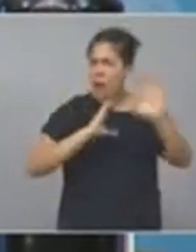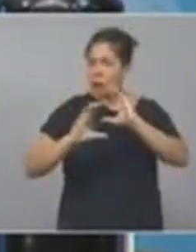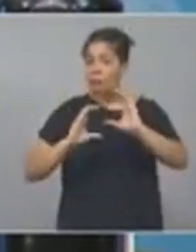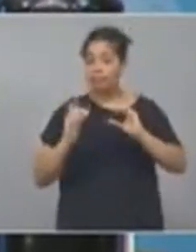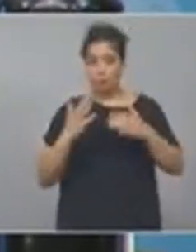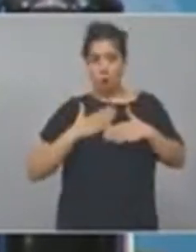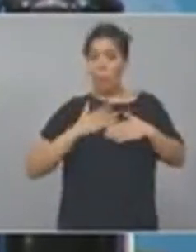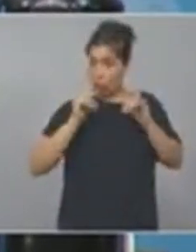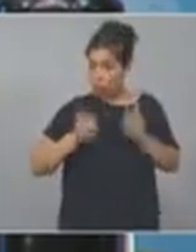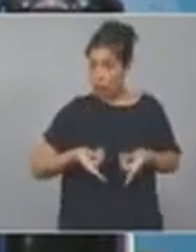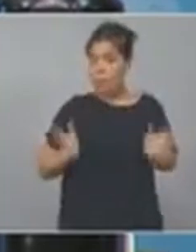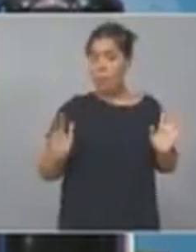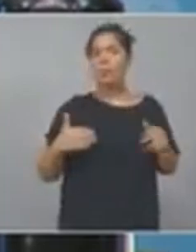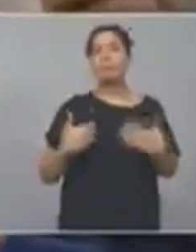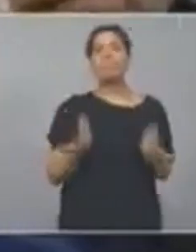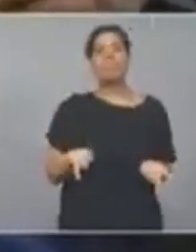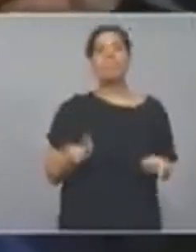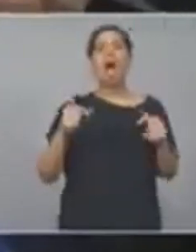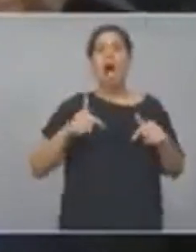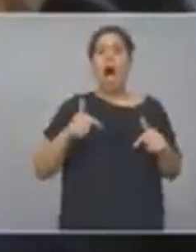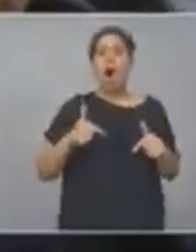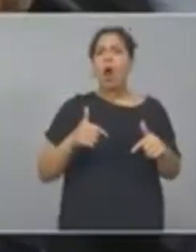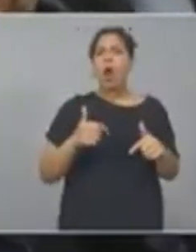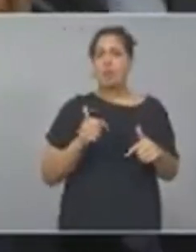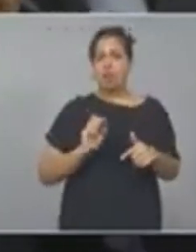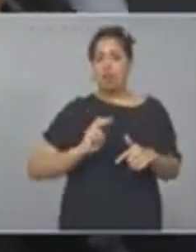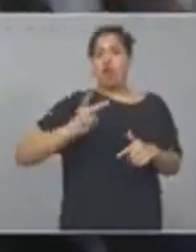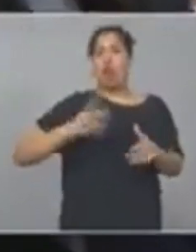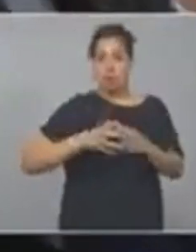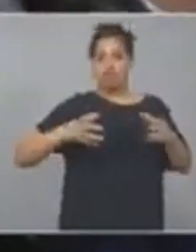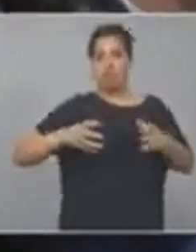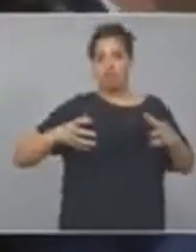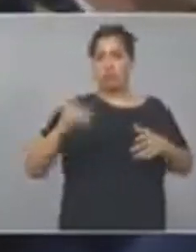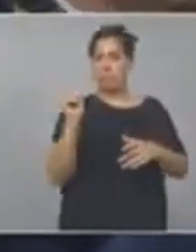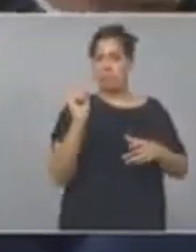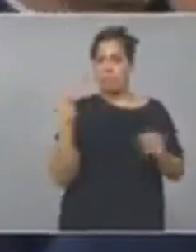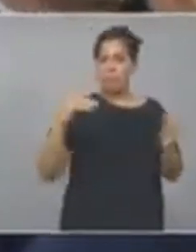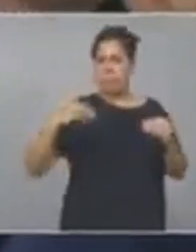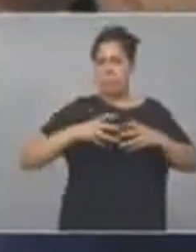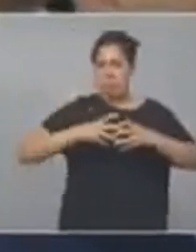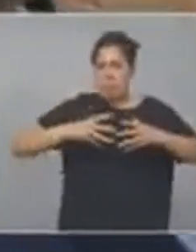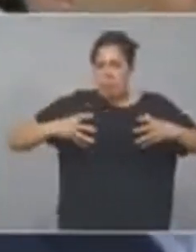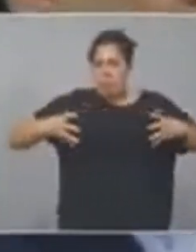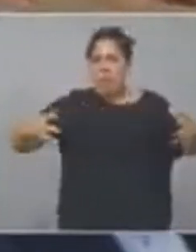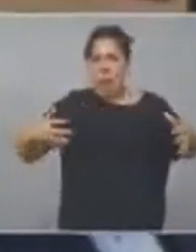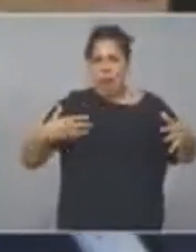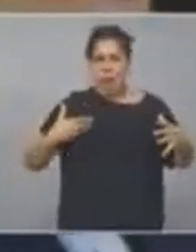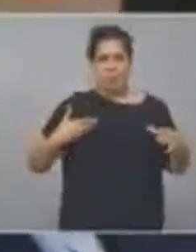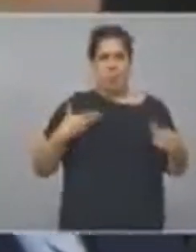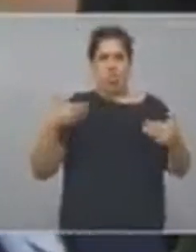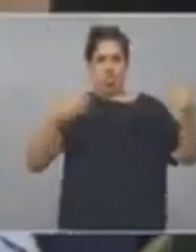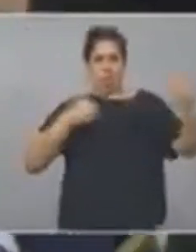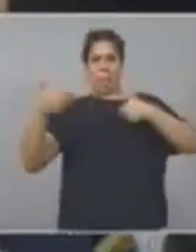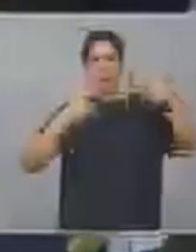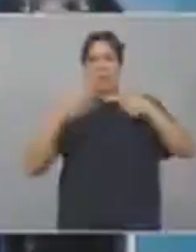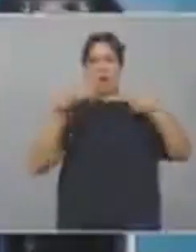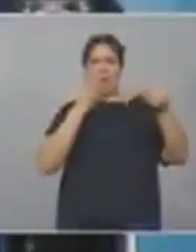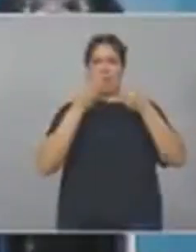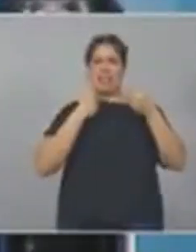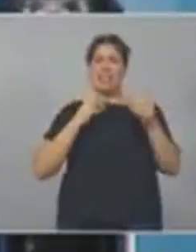multiplicándose la demanda de alimentos de una forma realmente, como decía recién, terrorífica.